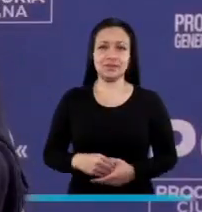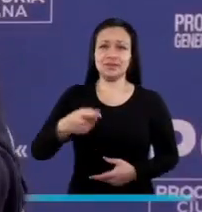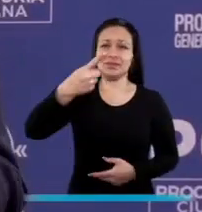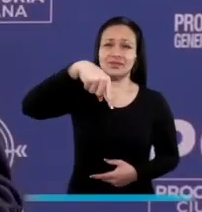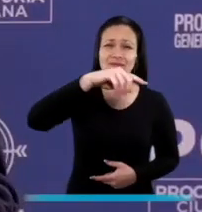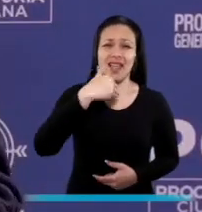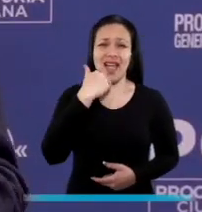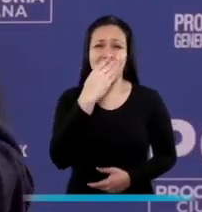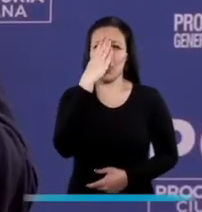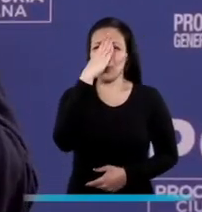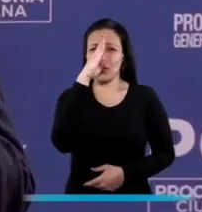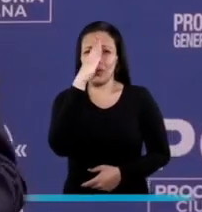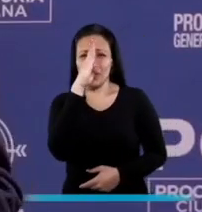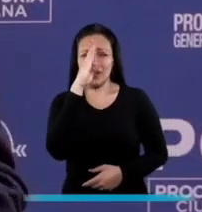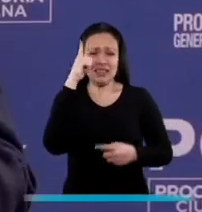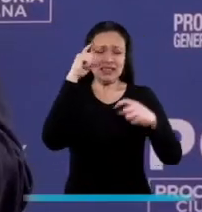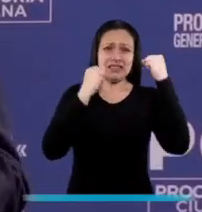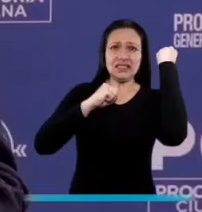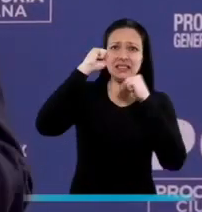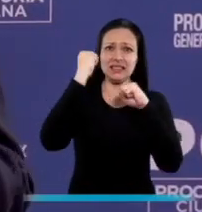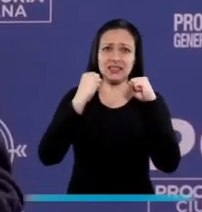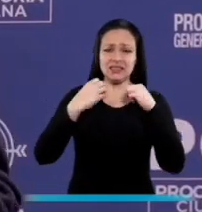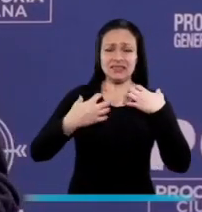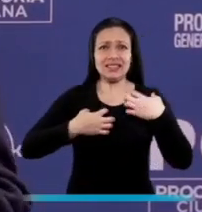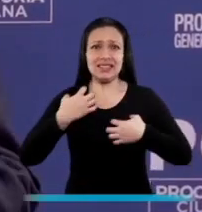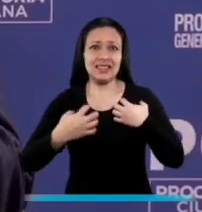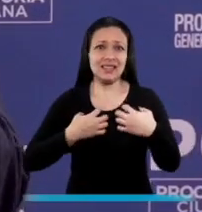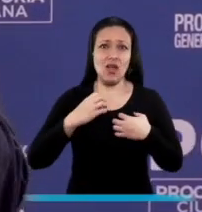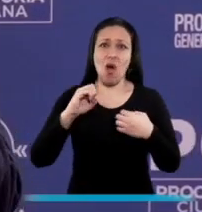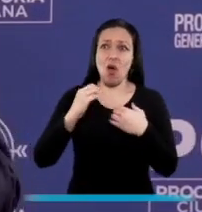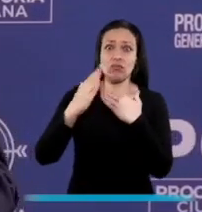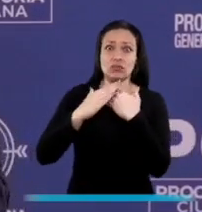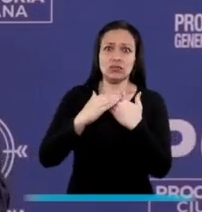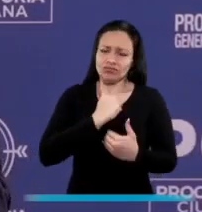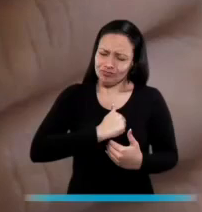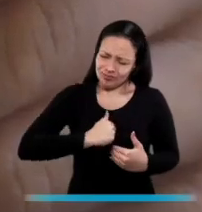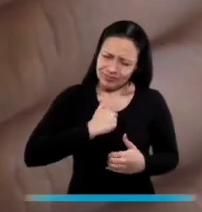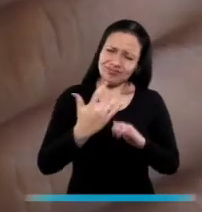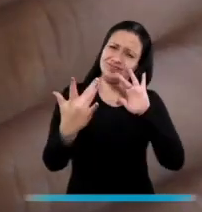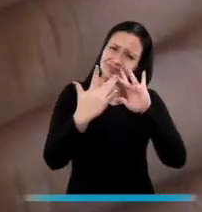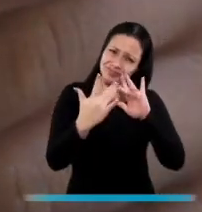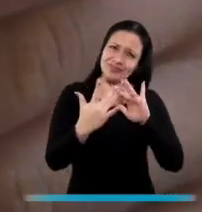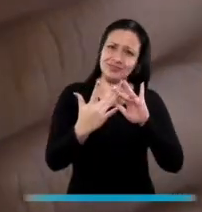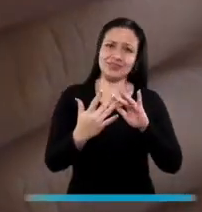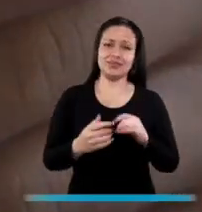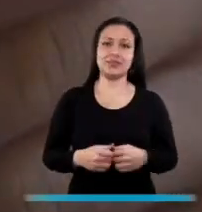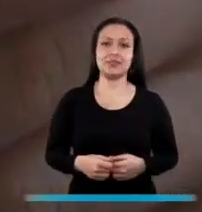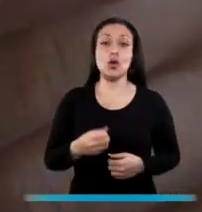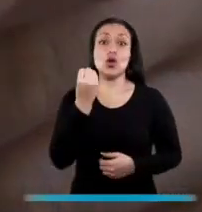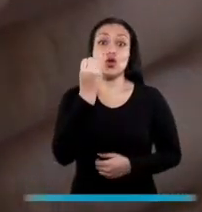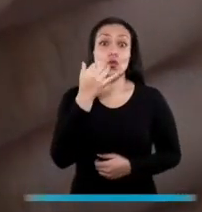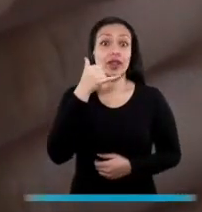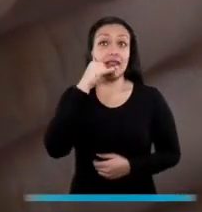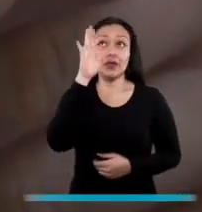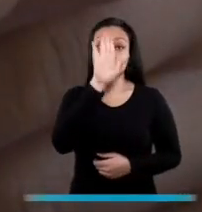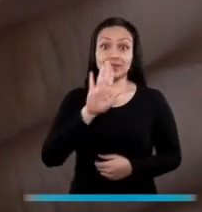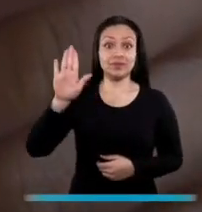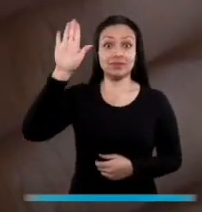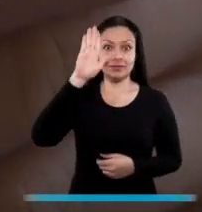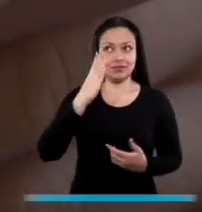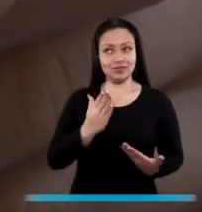Cualquier inquietud, cualquier preocupación, quejas, reclamo, por favor, contáctenos a nuestra línea telefónica nacional